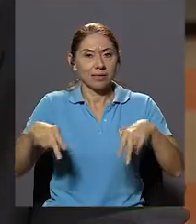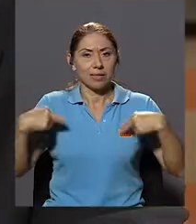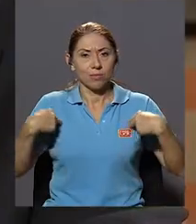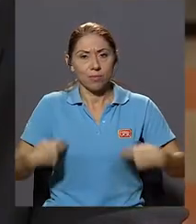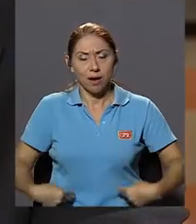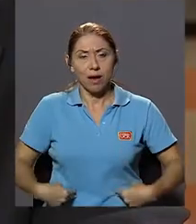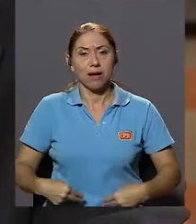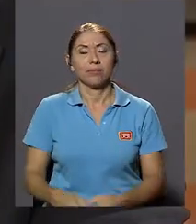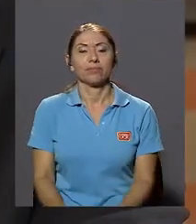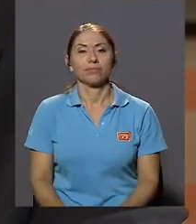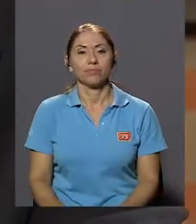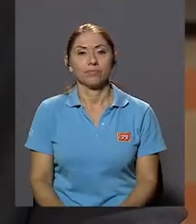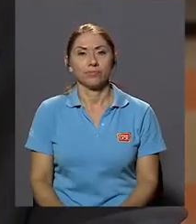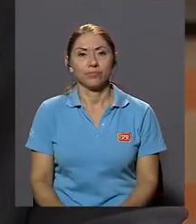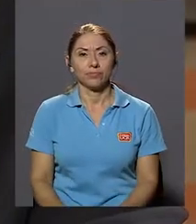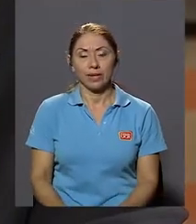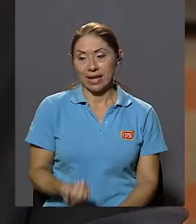Humano